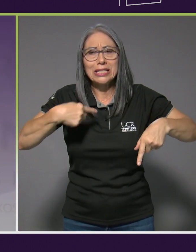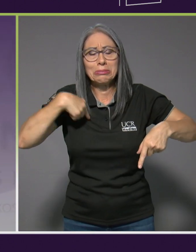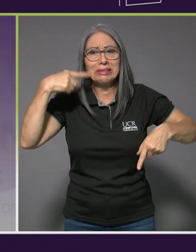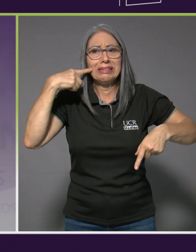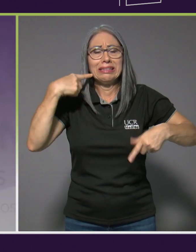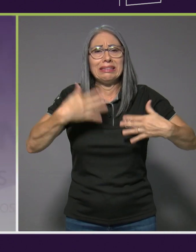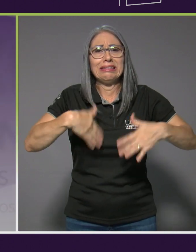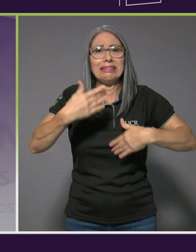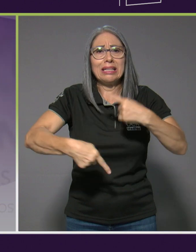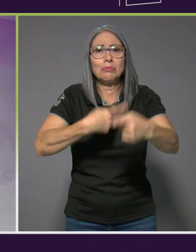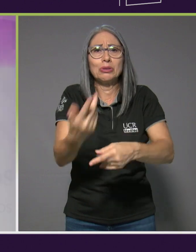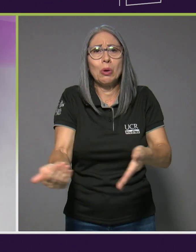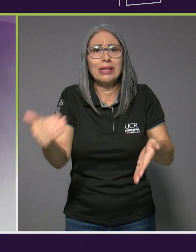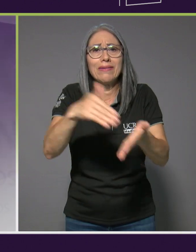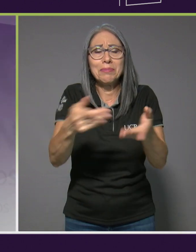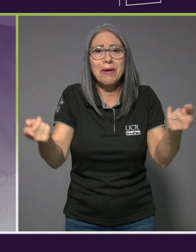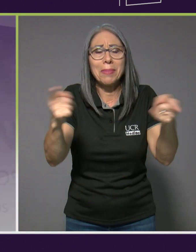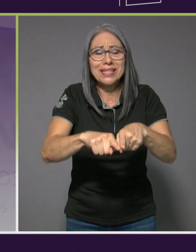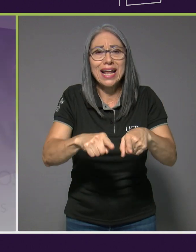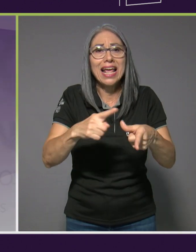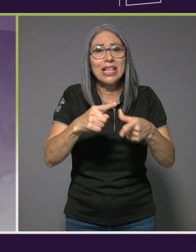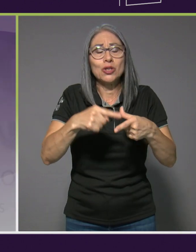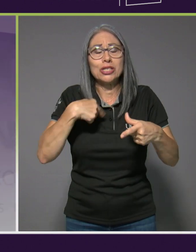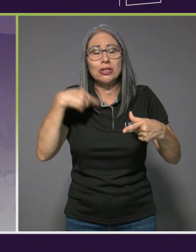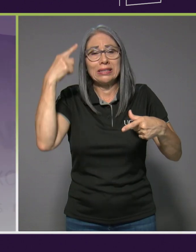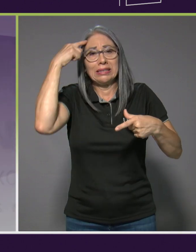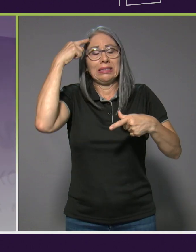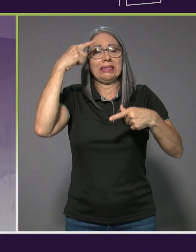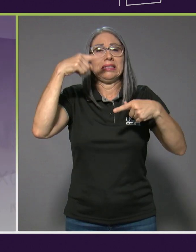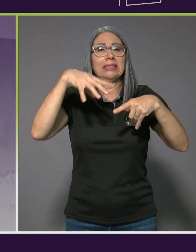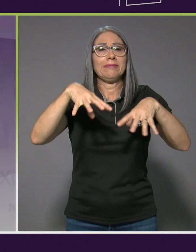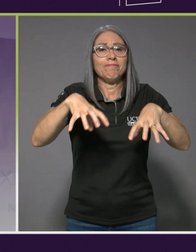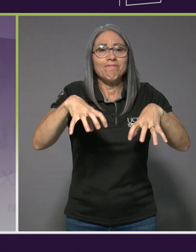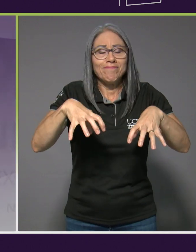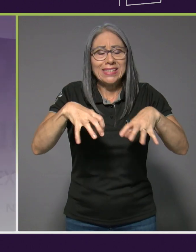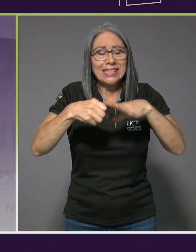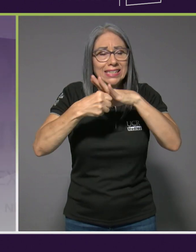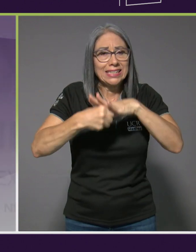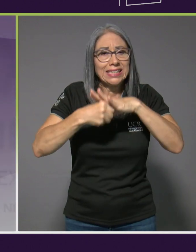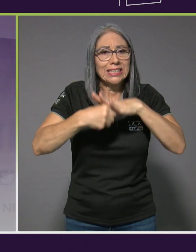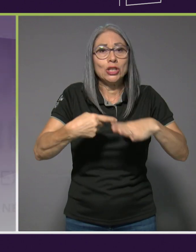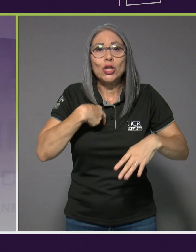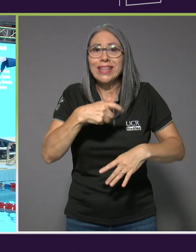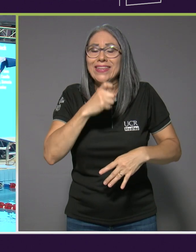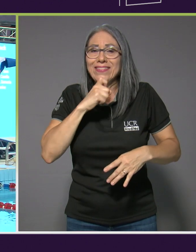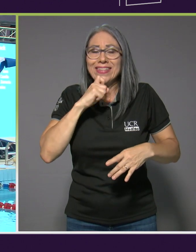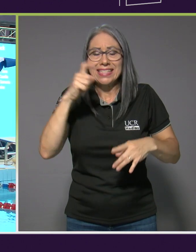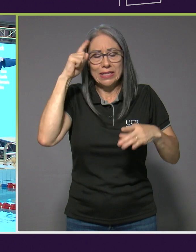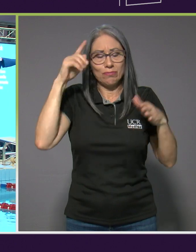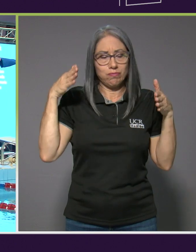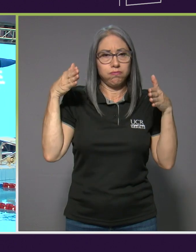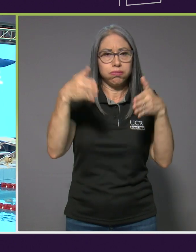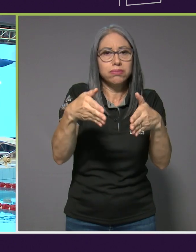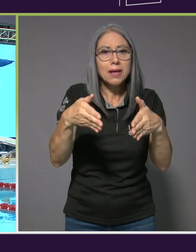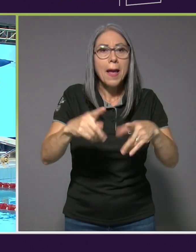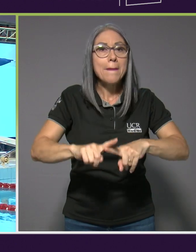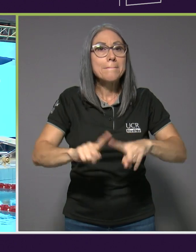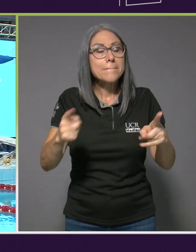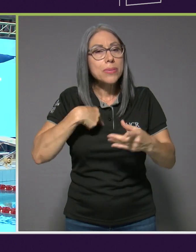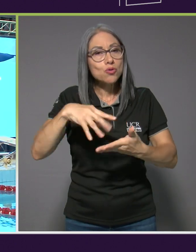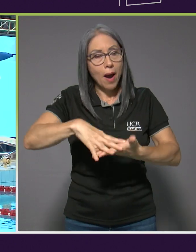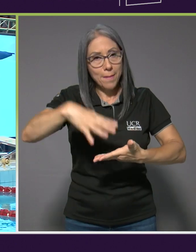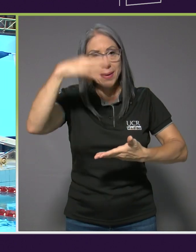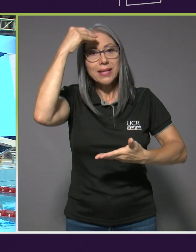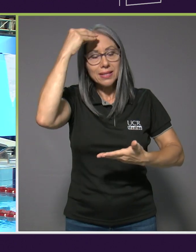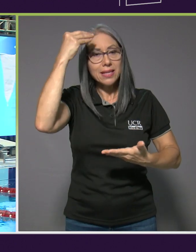Y en mi mente me estresaba tanto que me costaba estar concentrada en mi carrera. Pero aprendí